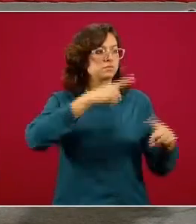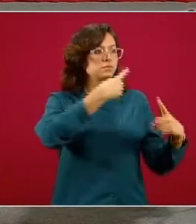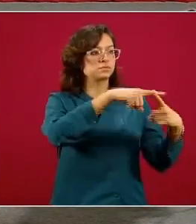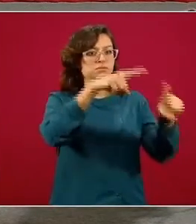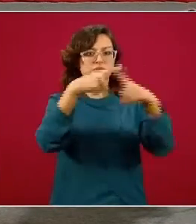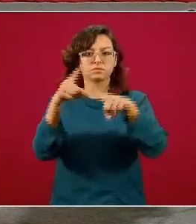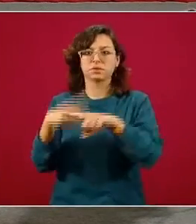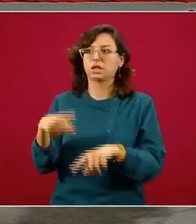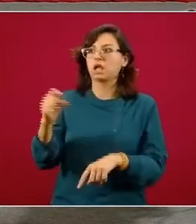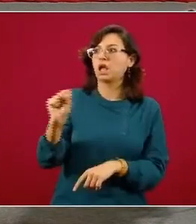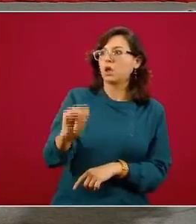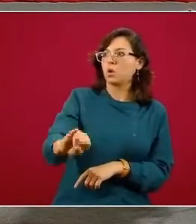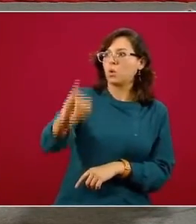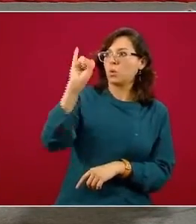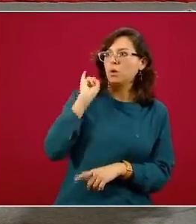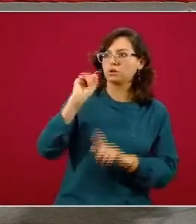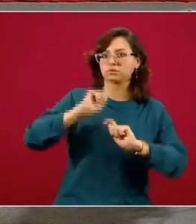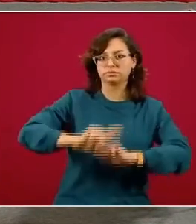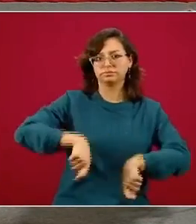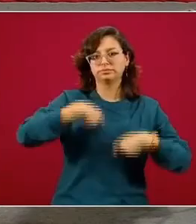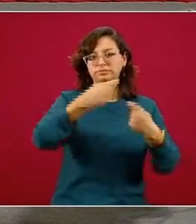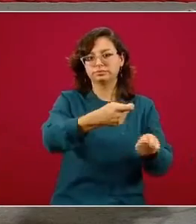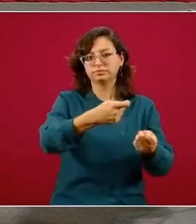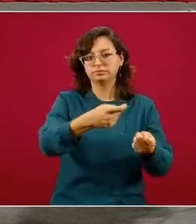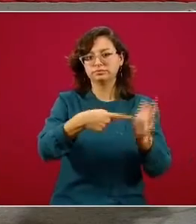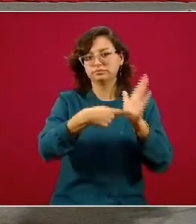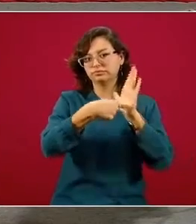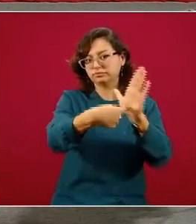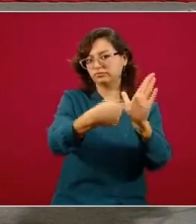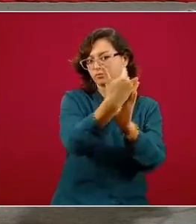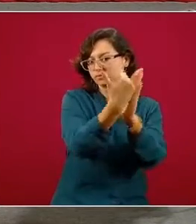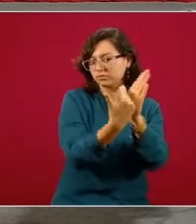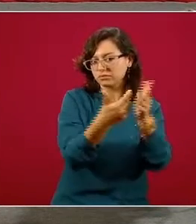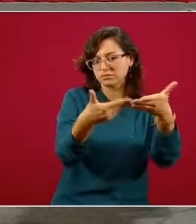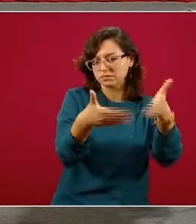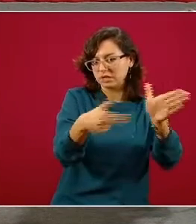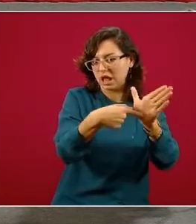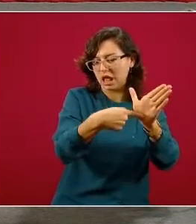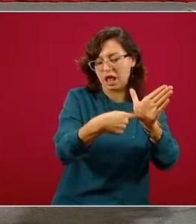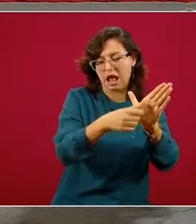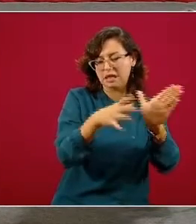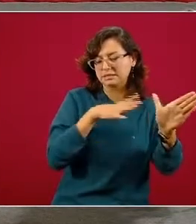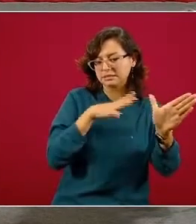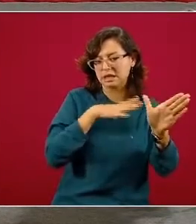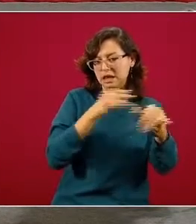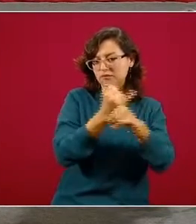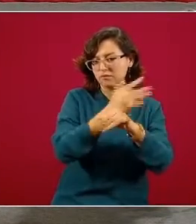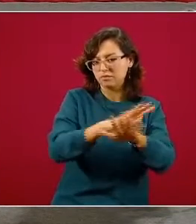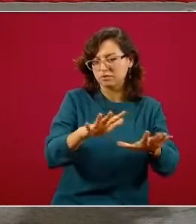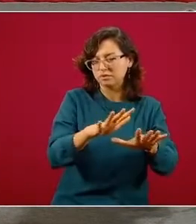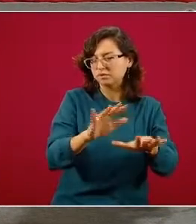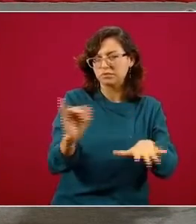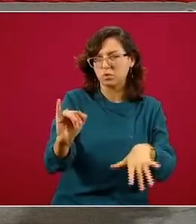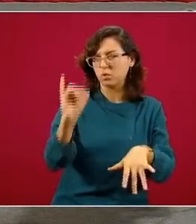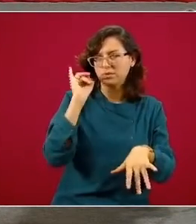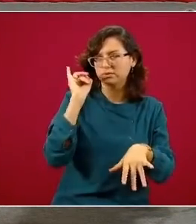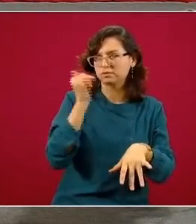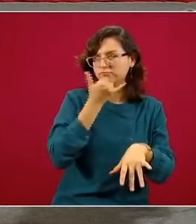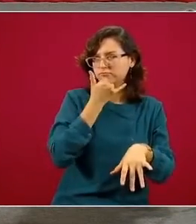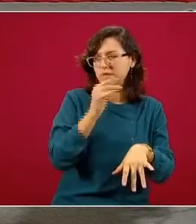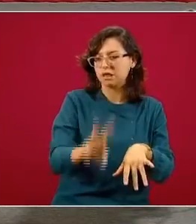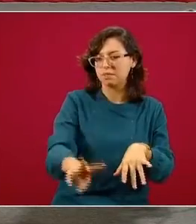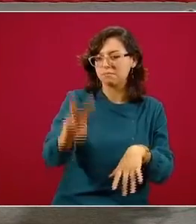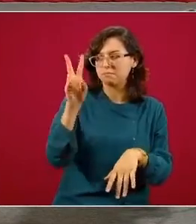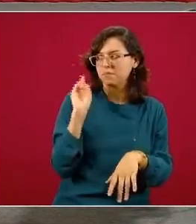el jueves pasado precisamente el viernes pasado perdón precisamente antes de